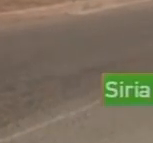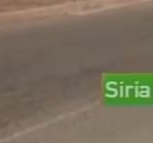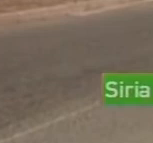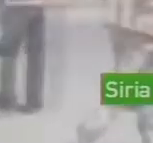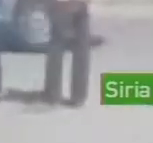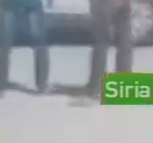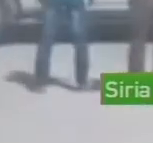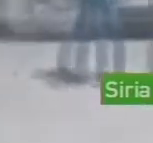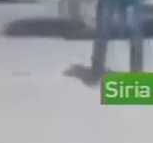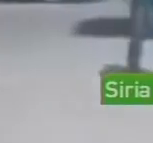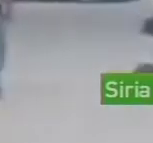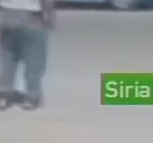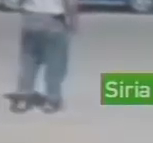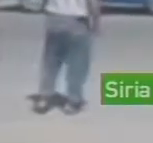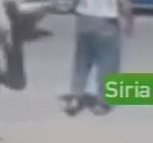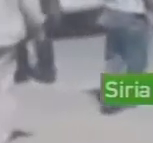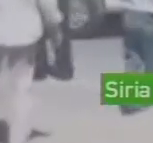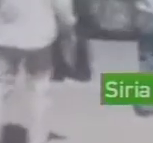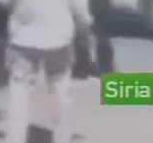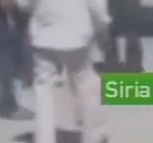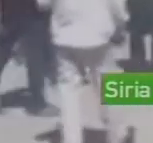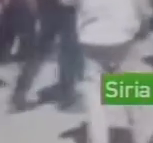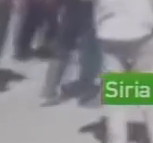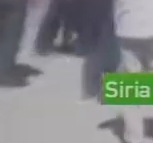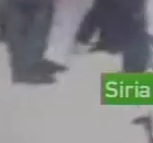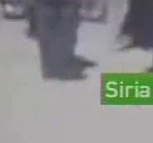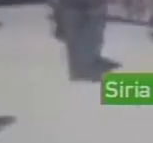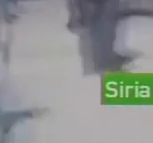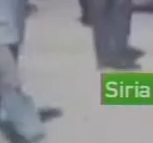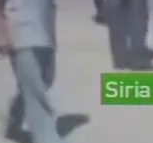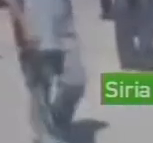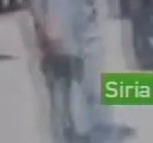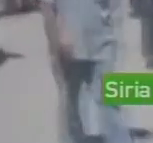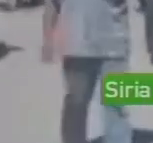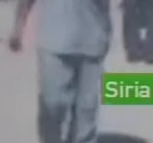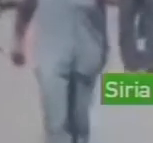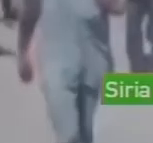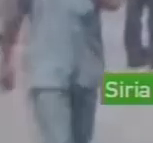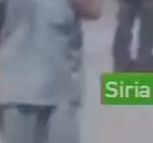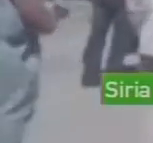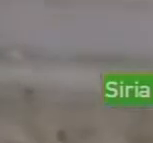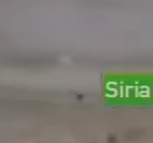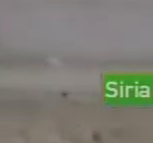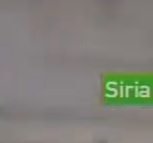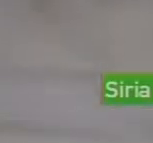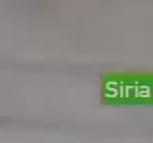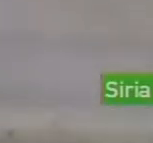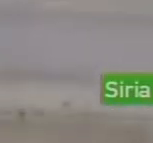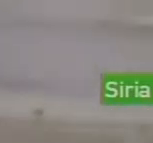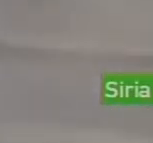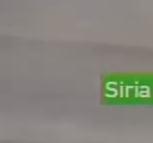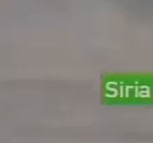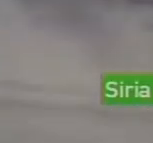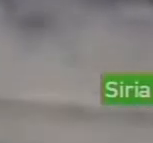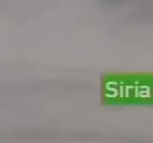Pero advirtió que un eventual ataque a ese país deberá contar con el respaldo del Consejo de Seguridad En tanto, el régimen de Bashar al-Assad